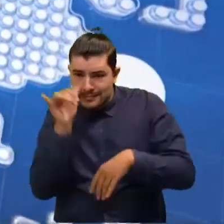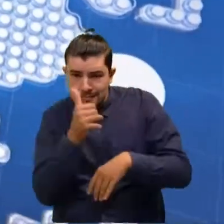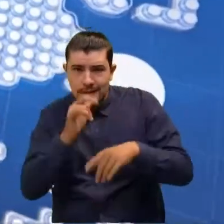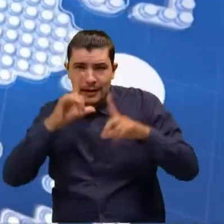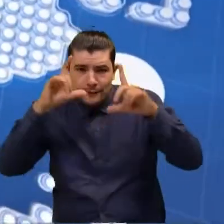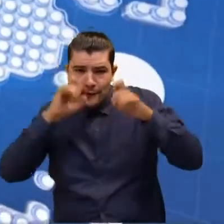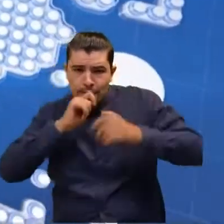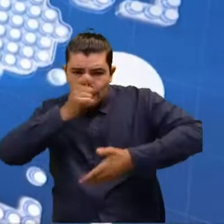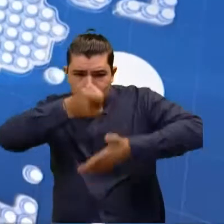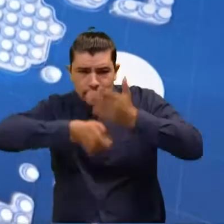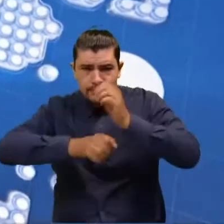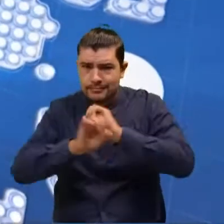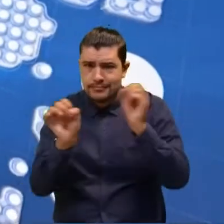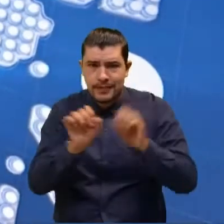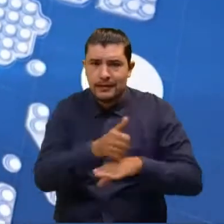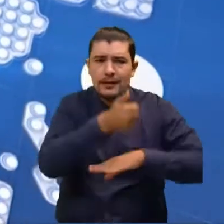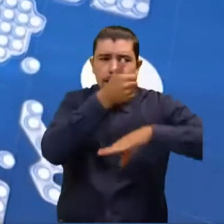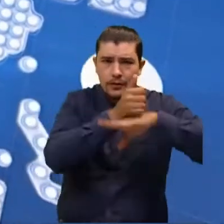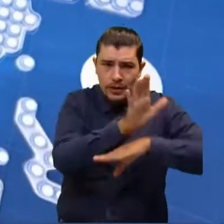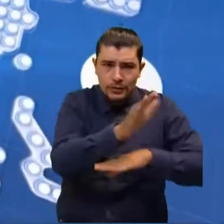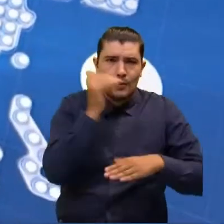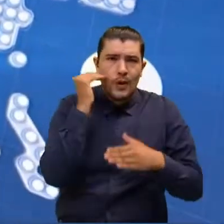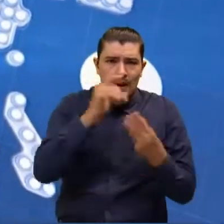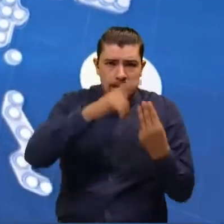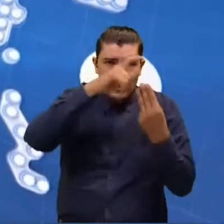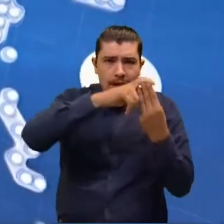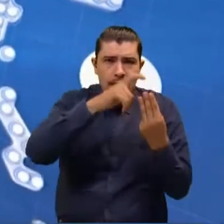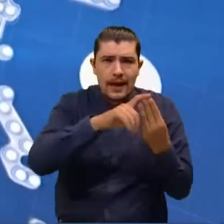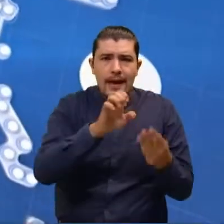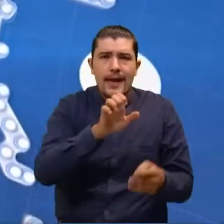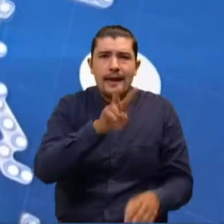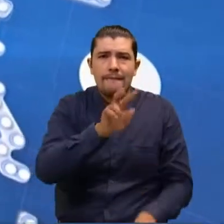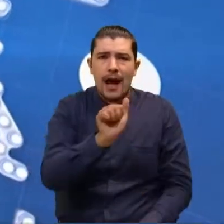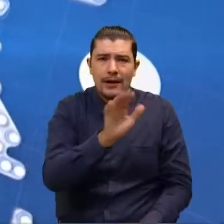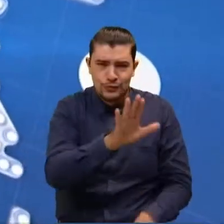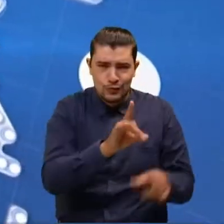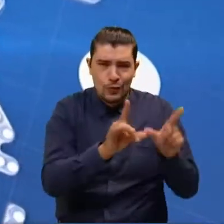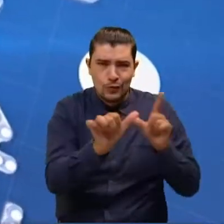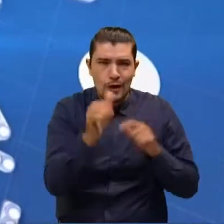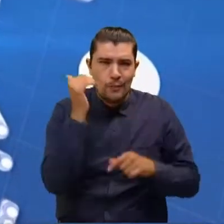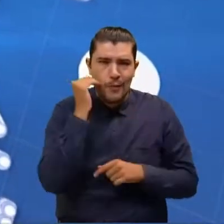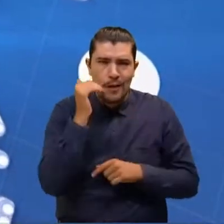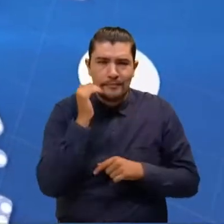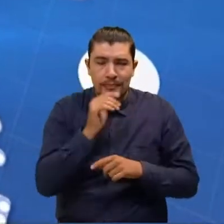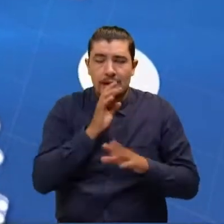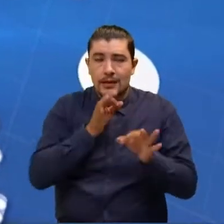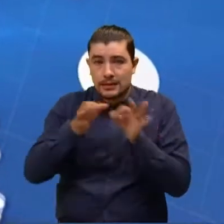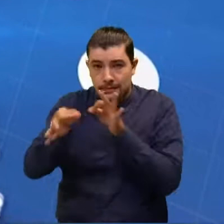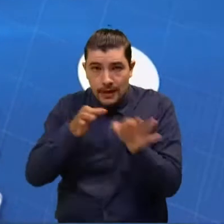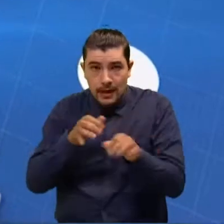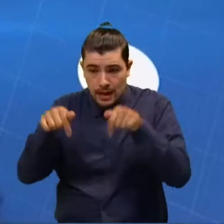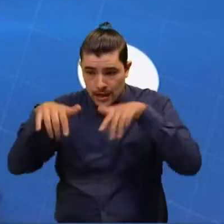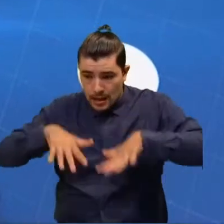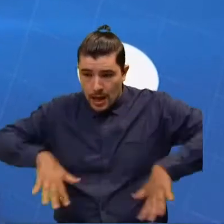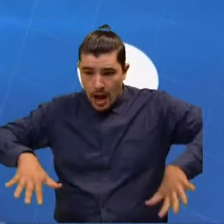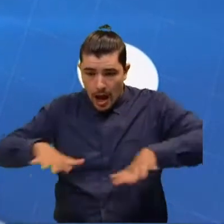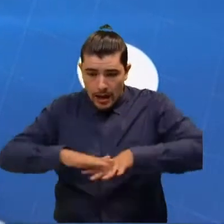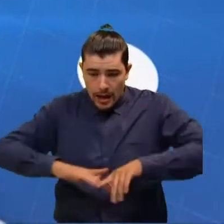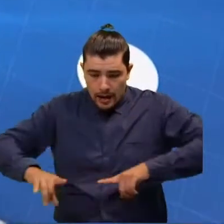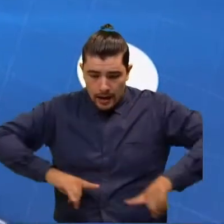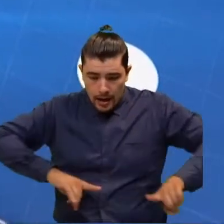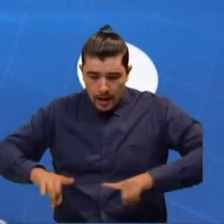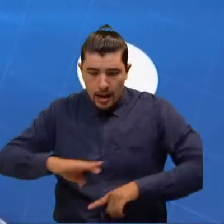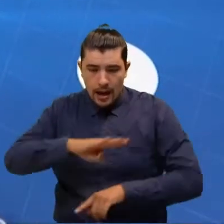instalar, ya lo aclaró la directora de tránsito, la doctora Eva, no existen fotomultas en la administración de Miguel Ángel